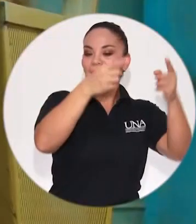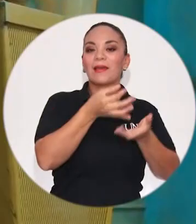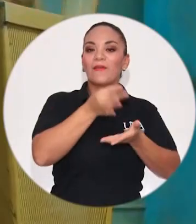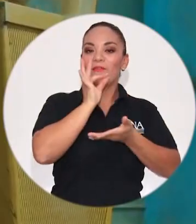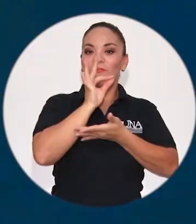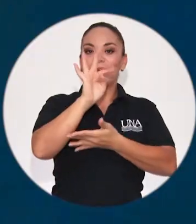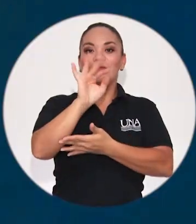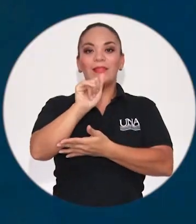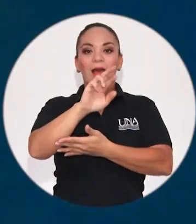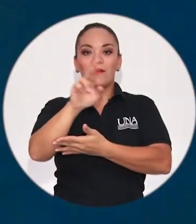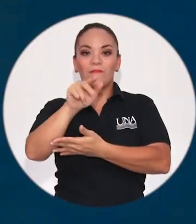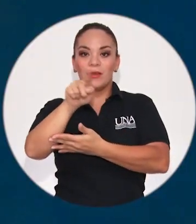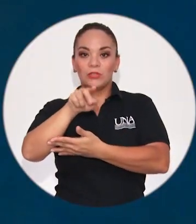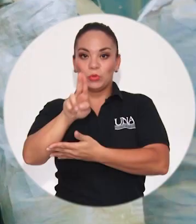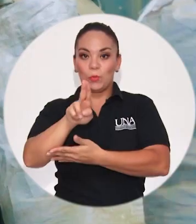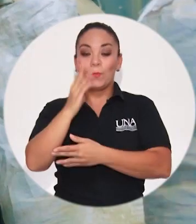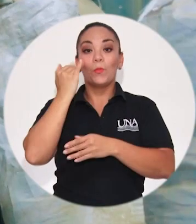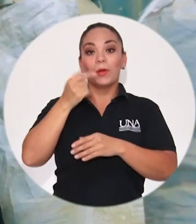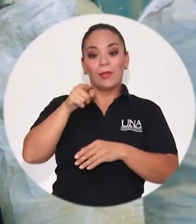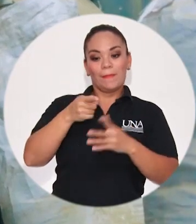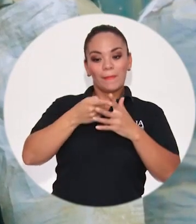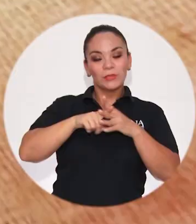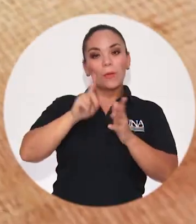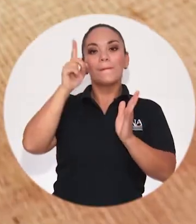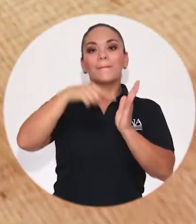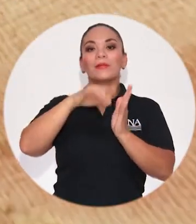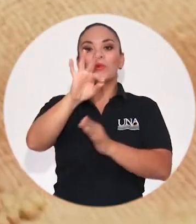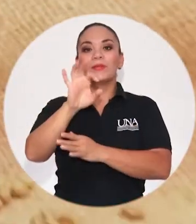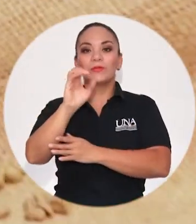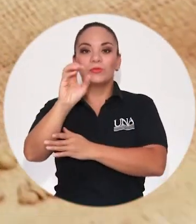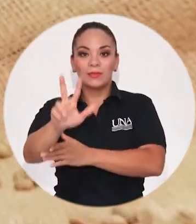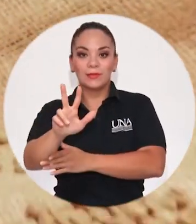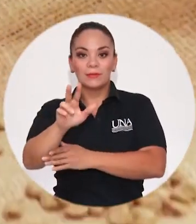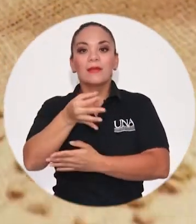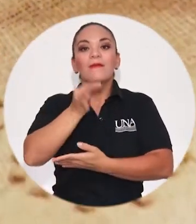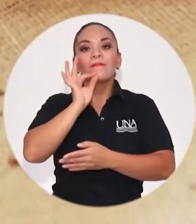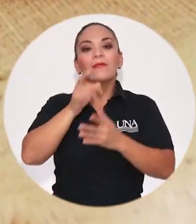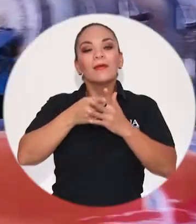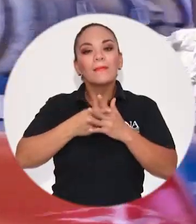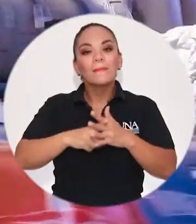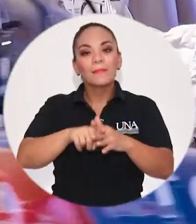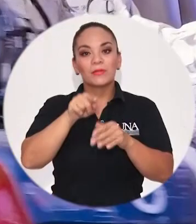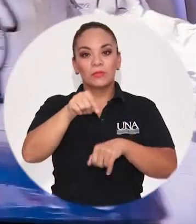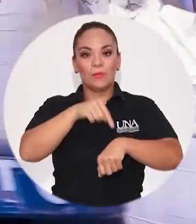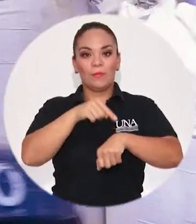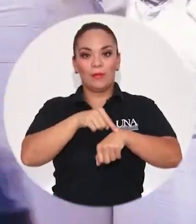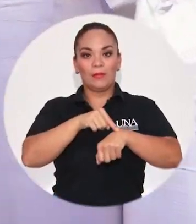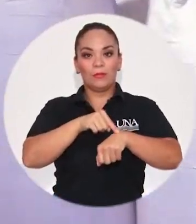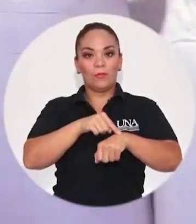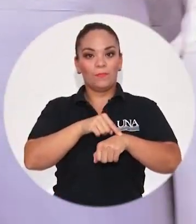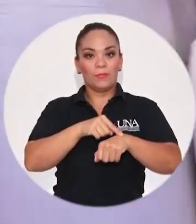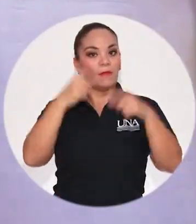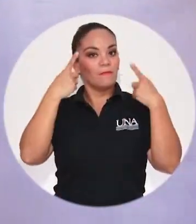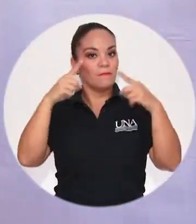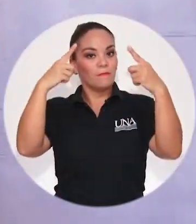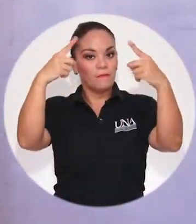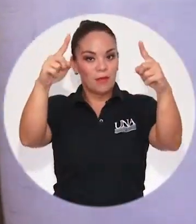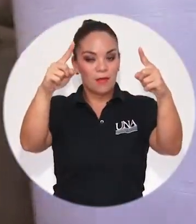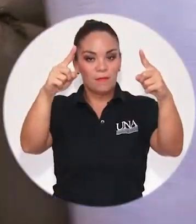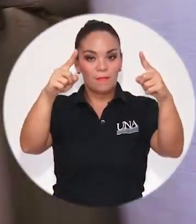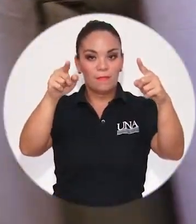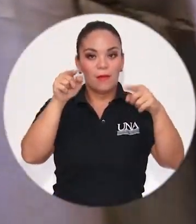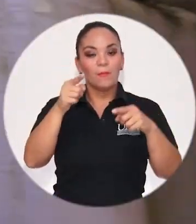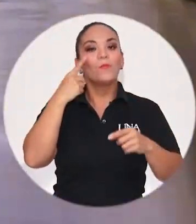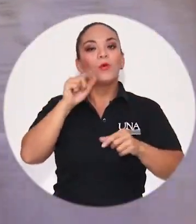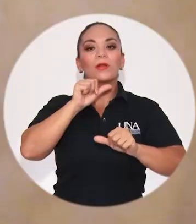gesta desde 1903 donde el café comenzó a adquirir gran fama, producto del esfuerzo de los